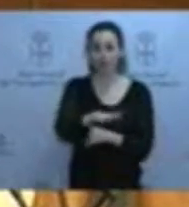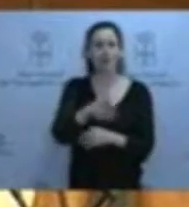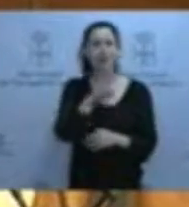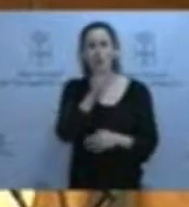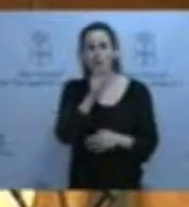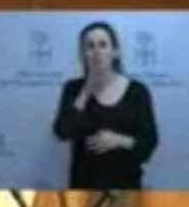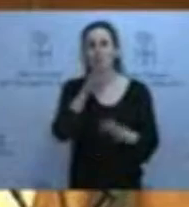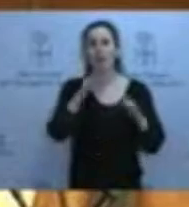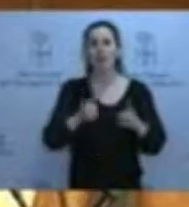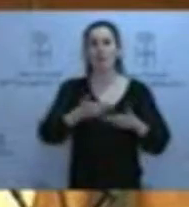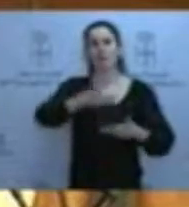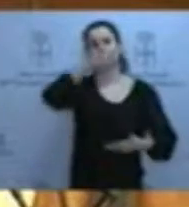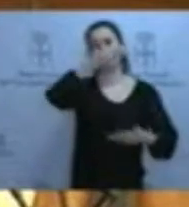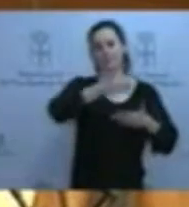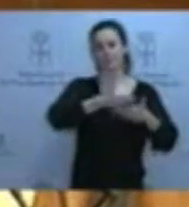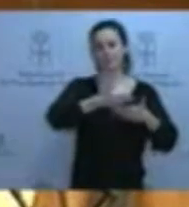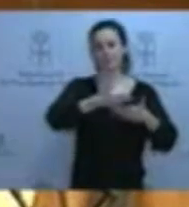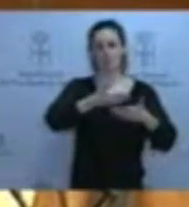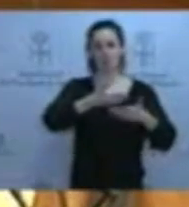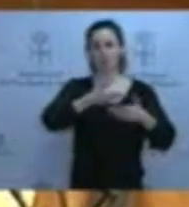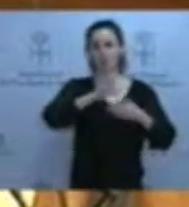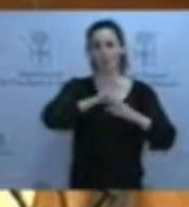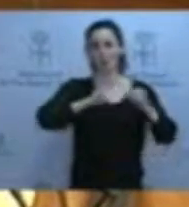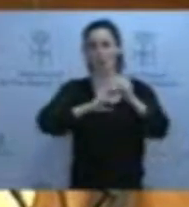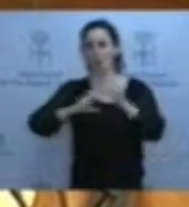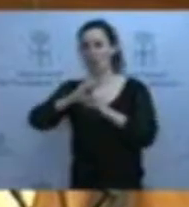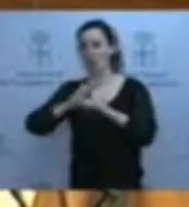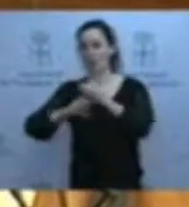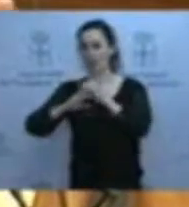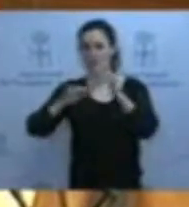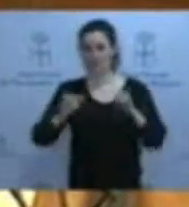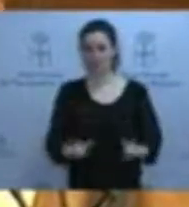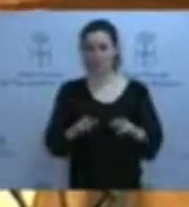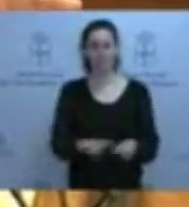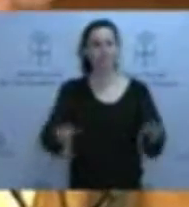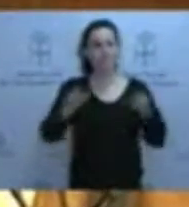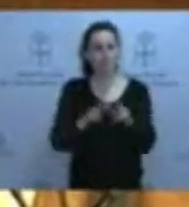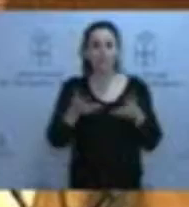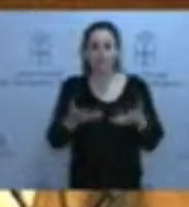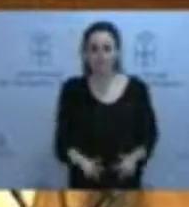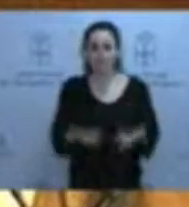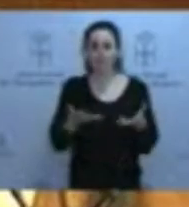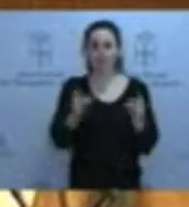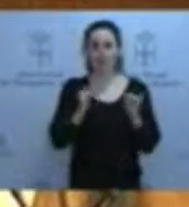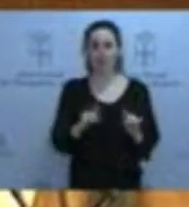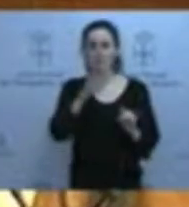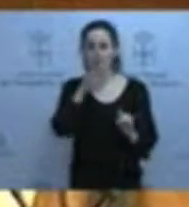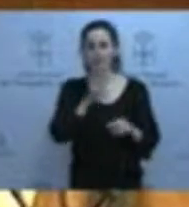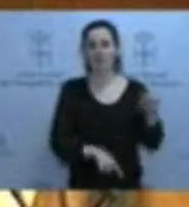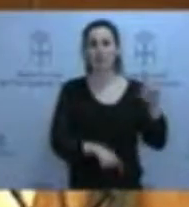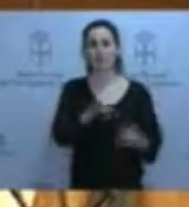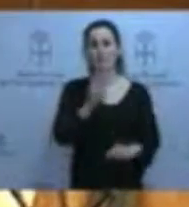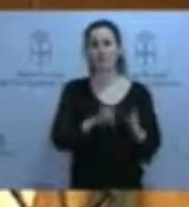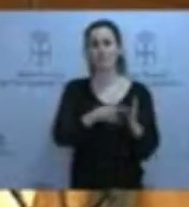hay un dique y una zona de bloques que necesita recargas, que son recargas que cuestan a reservas de lo que resulte del